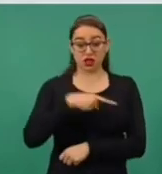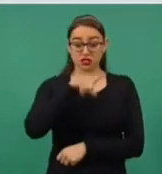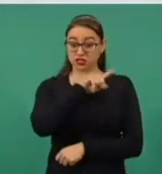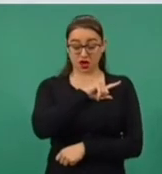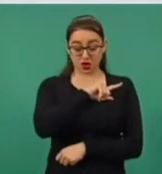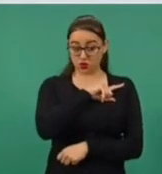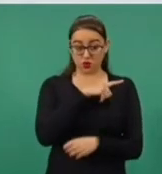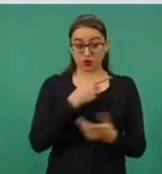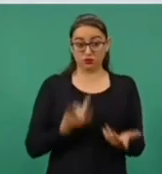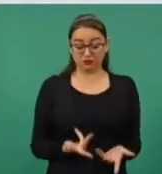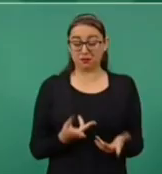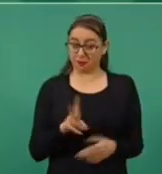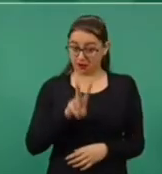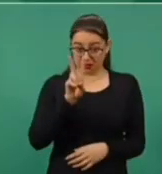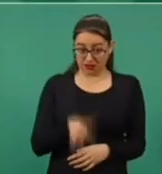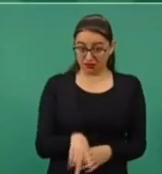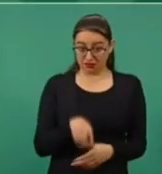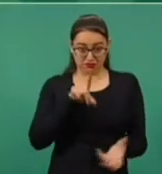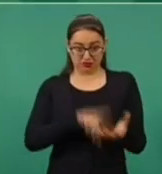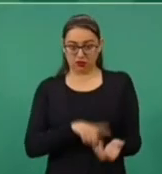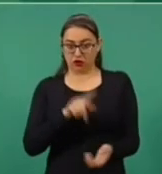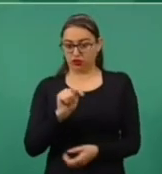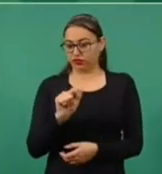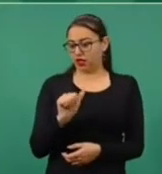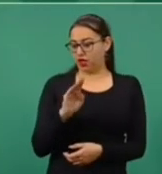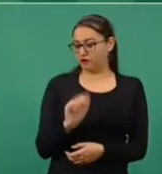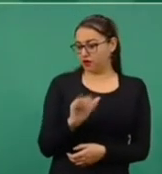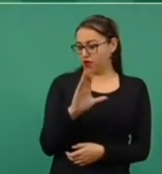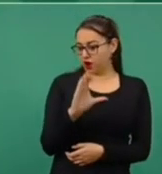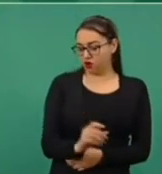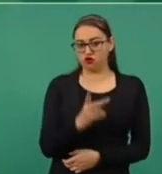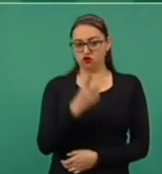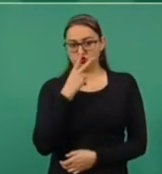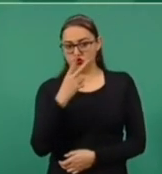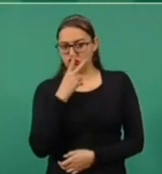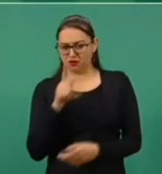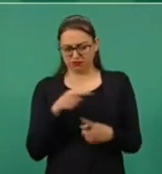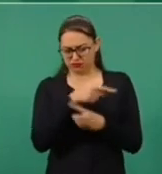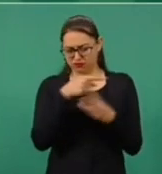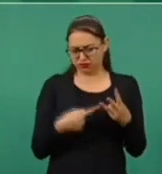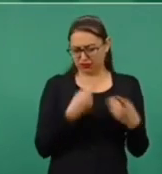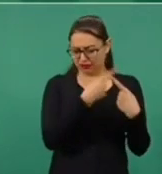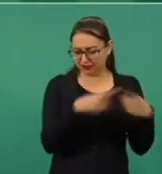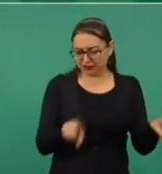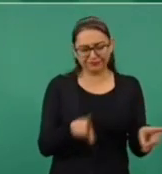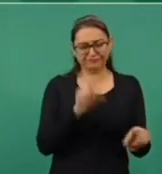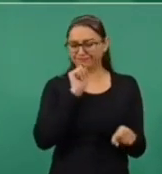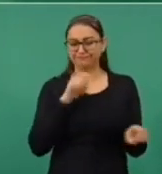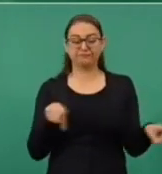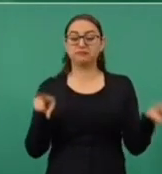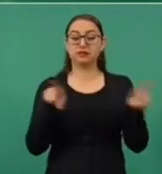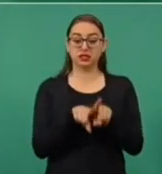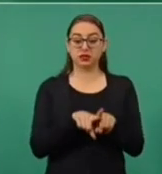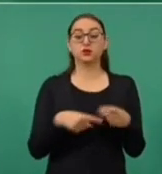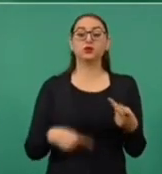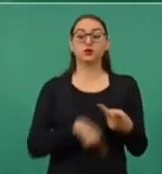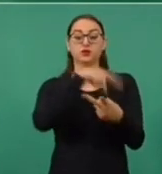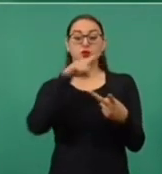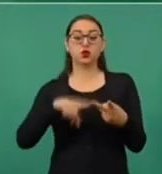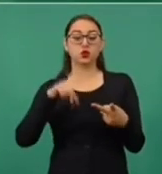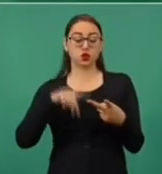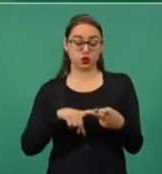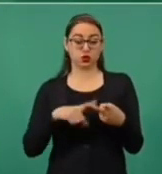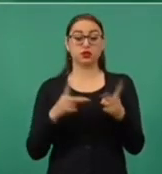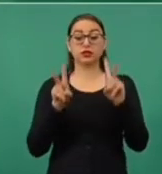muy dañinos a la salud y deben ser prohibidos por razones de salud. La segundo inconveniente es de tipo comercial. Al